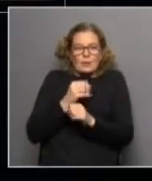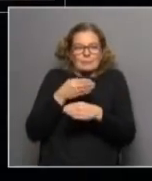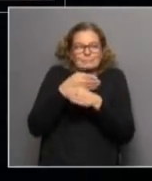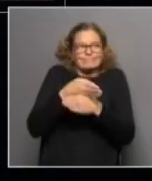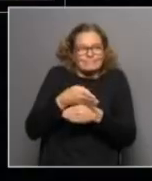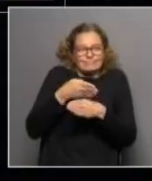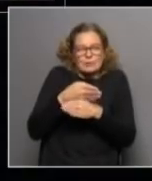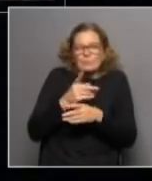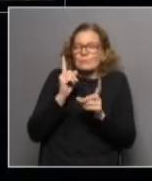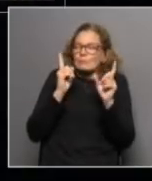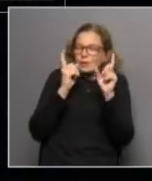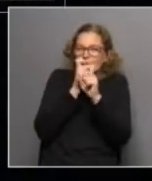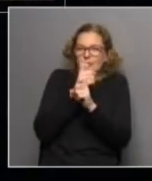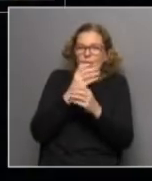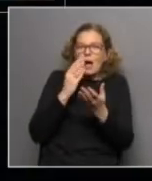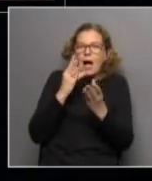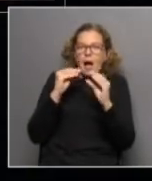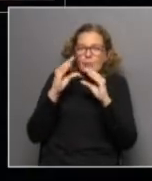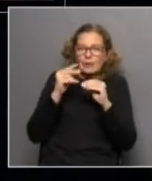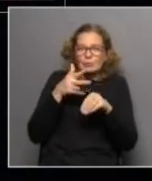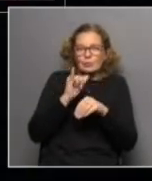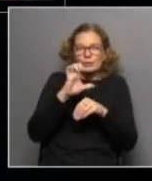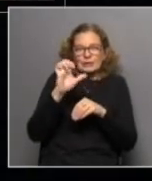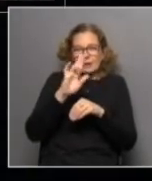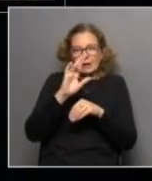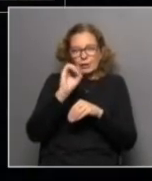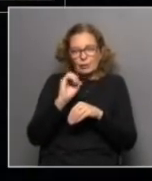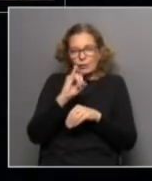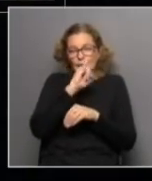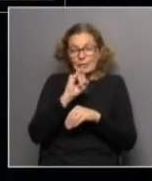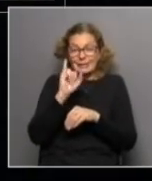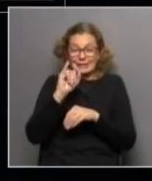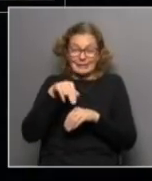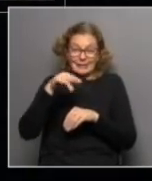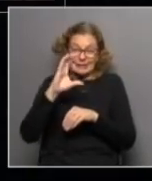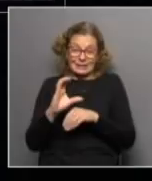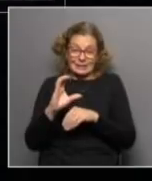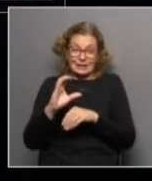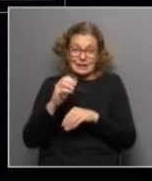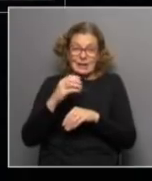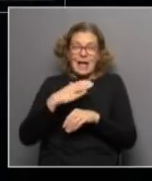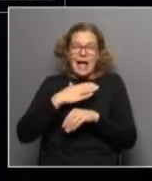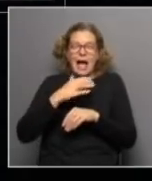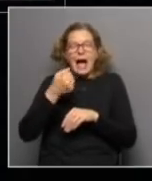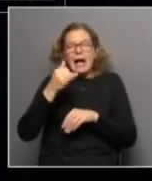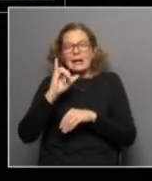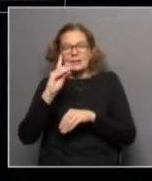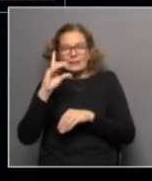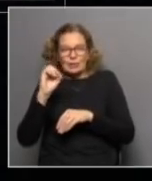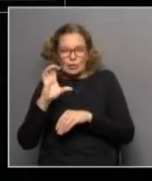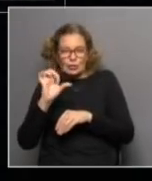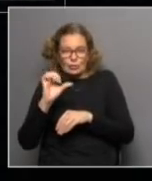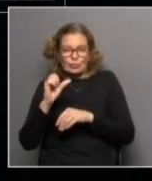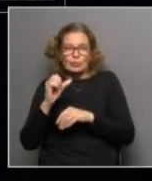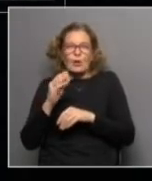porque estoy hablando de hierro porque estoy hablando de zinc porque estoy hablando de ácidos grasos esenciales porque estoy hablando